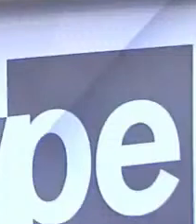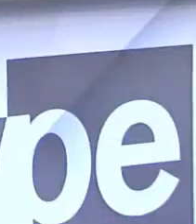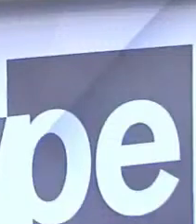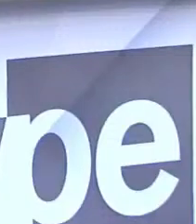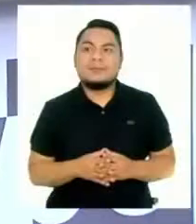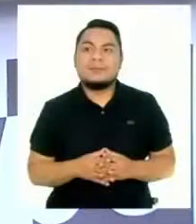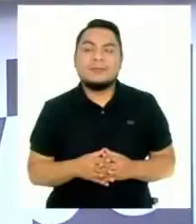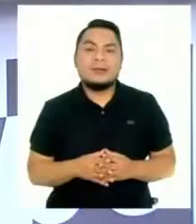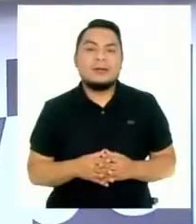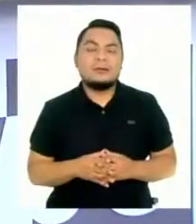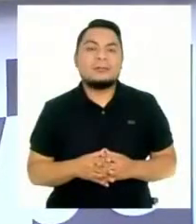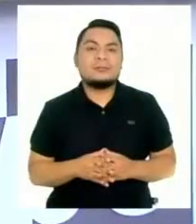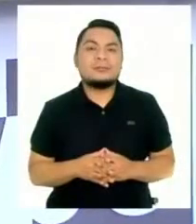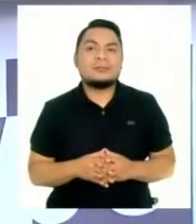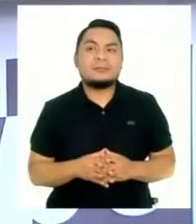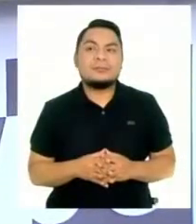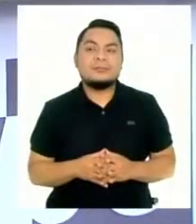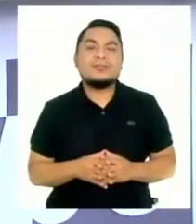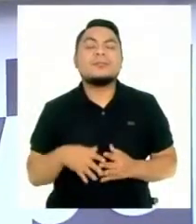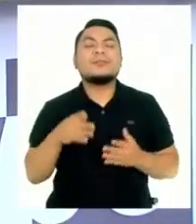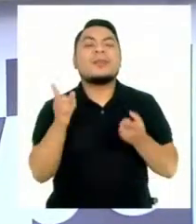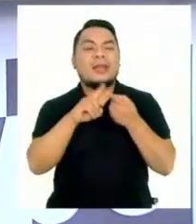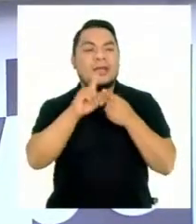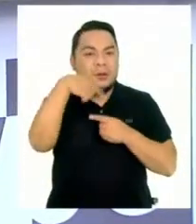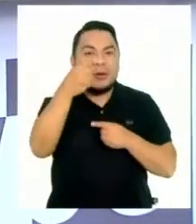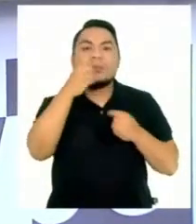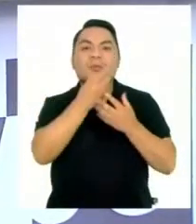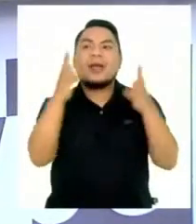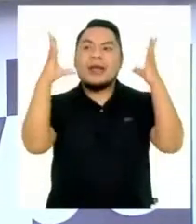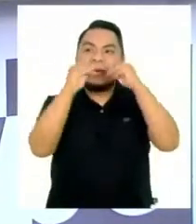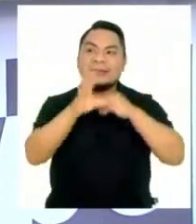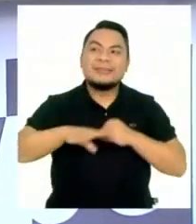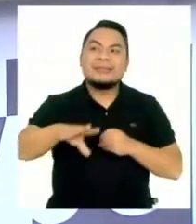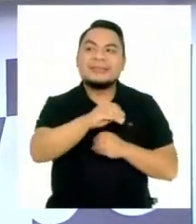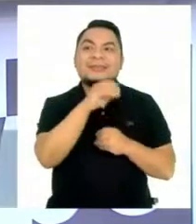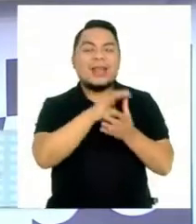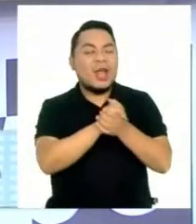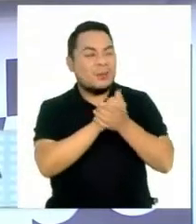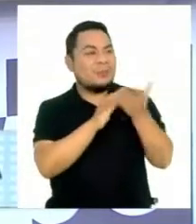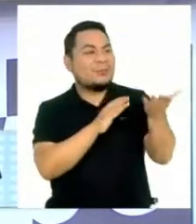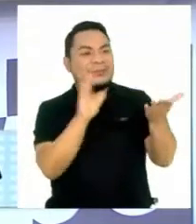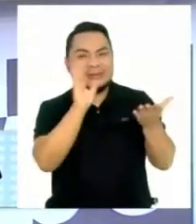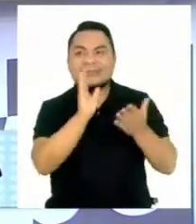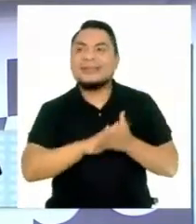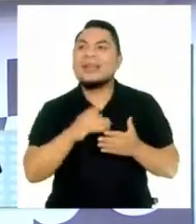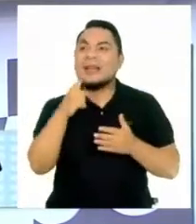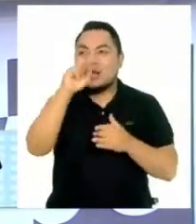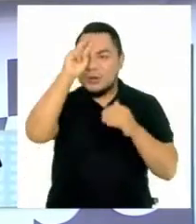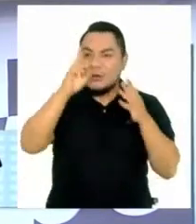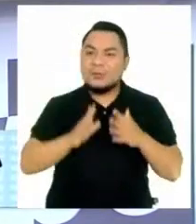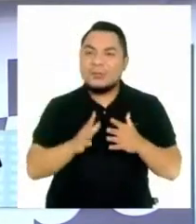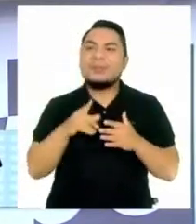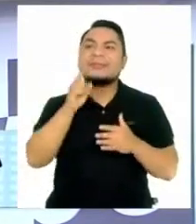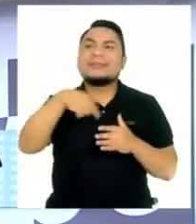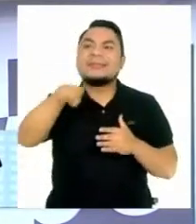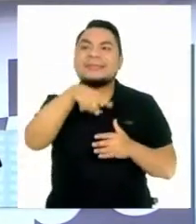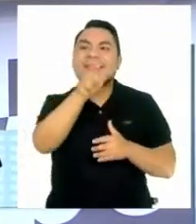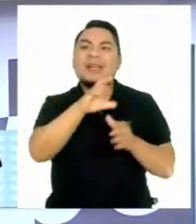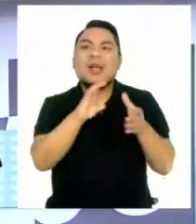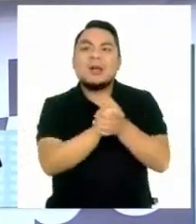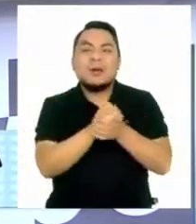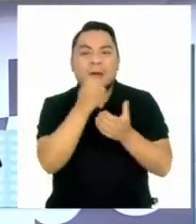mañana. Adiós, hasta luego, buenas noches, colegas, amigos, compatriotas, camaradas.